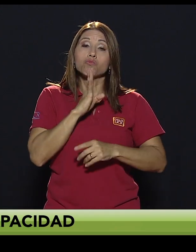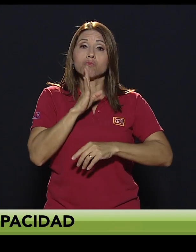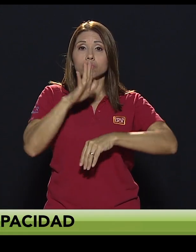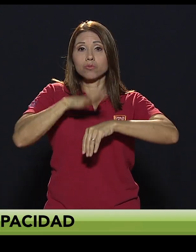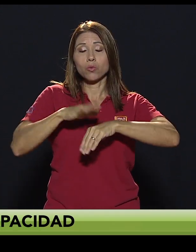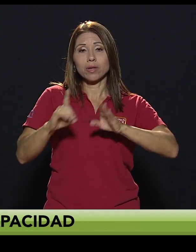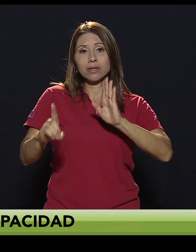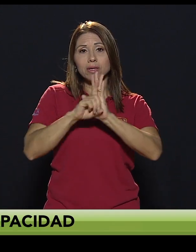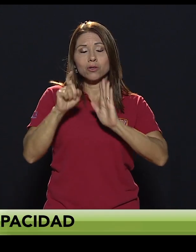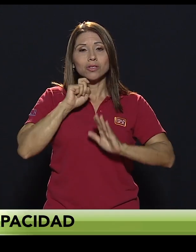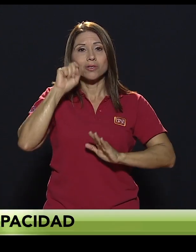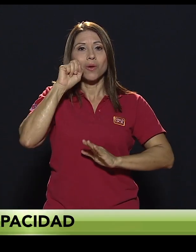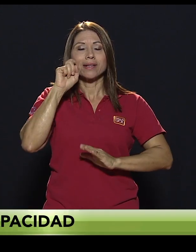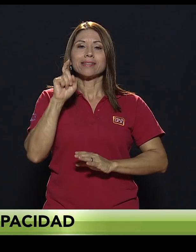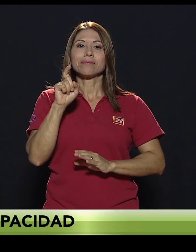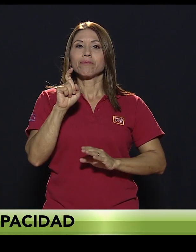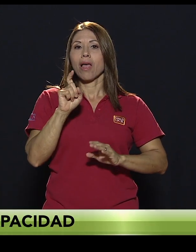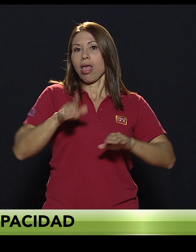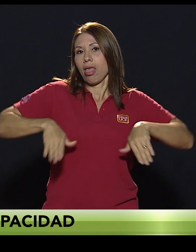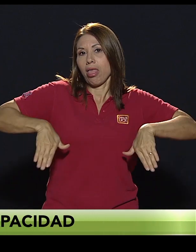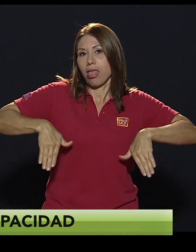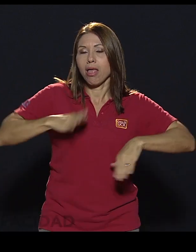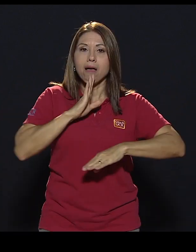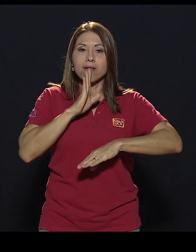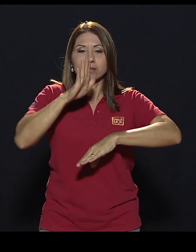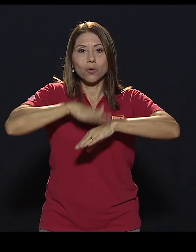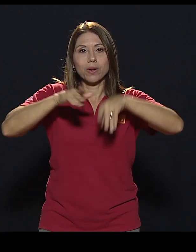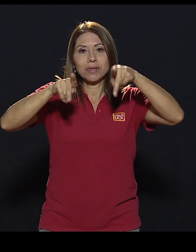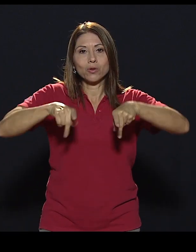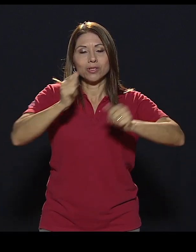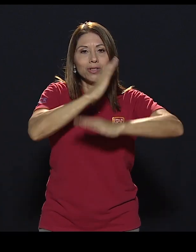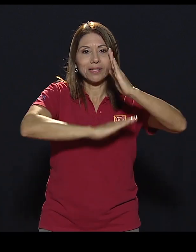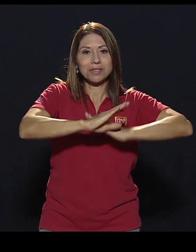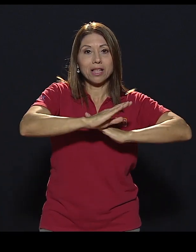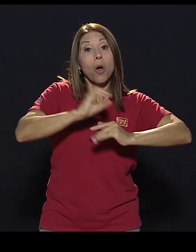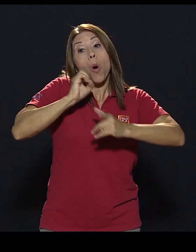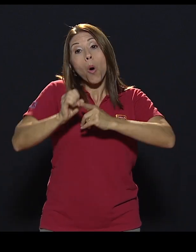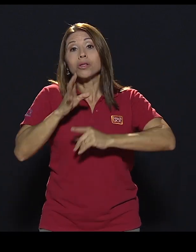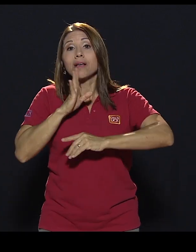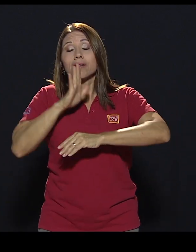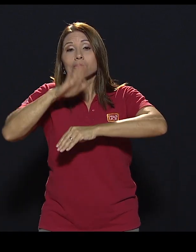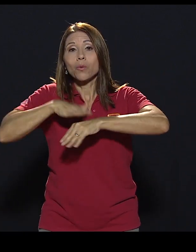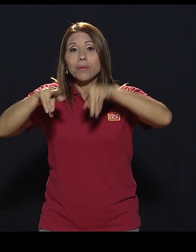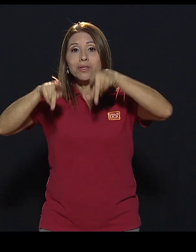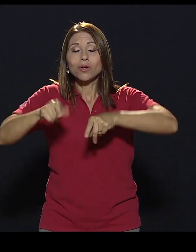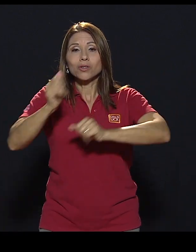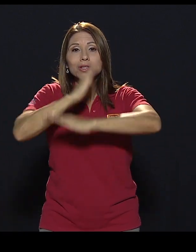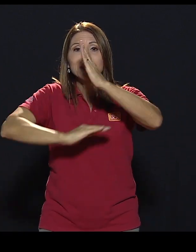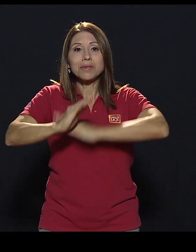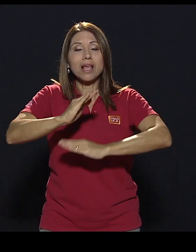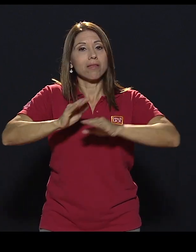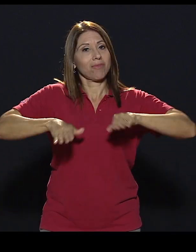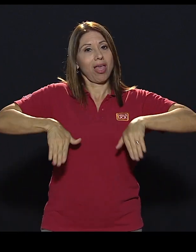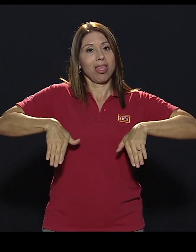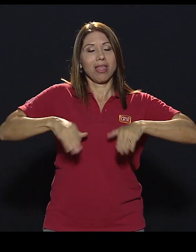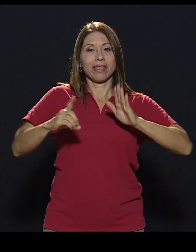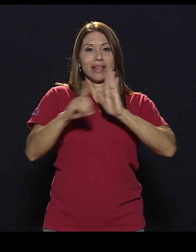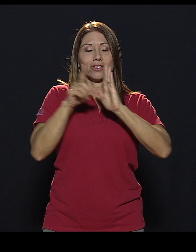sexuales no se habla de personas con discapacidad o cuando se habla de personas con discapacidad no se habla de los derechos sexuales.